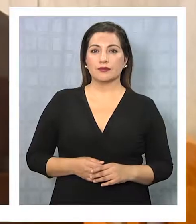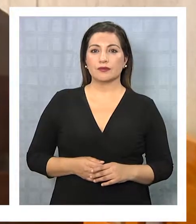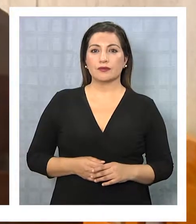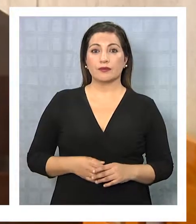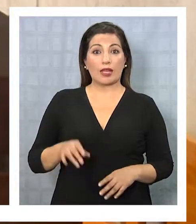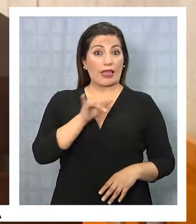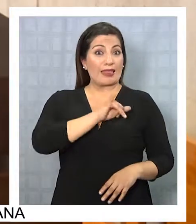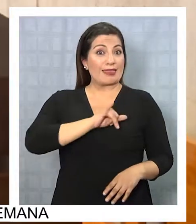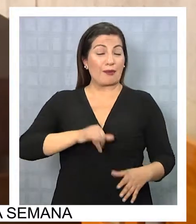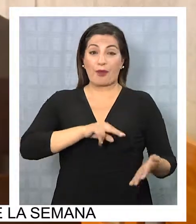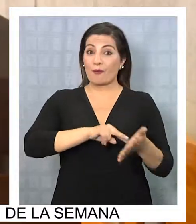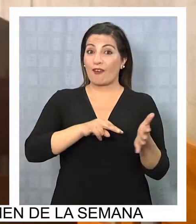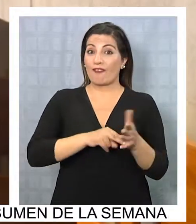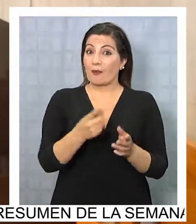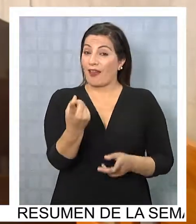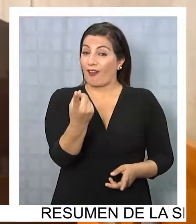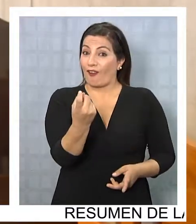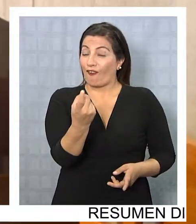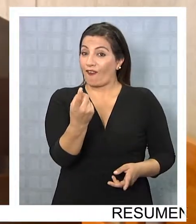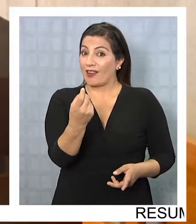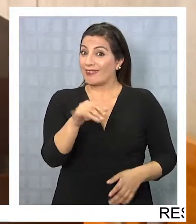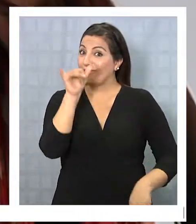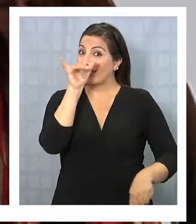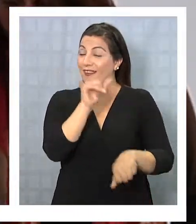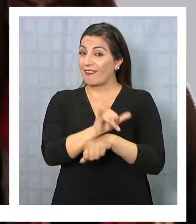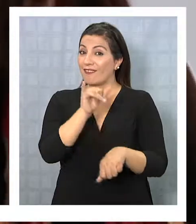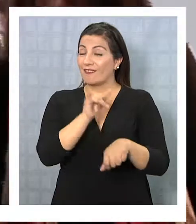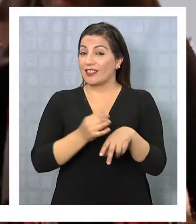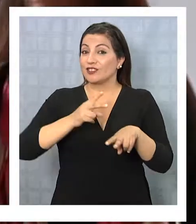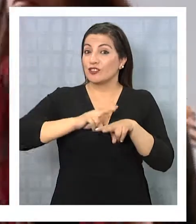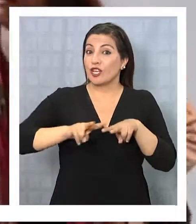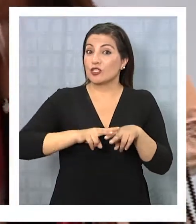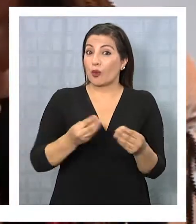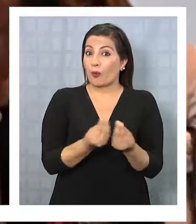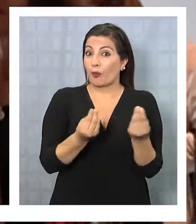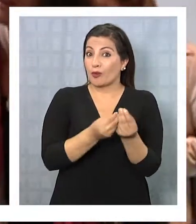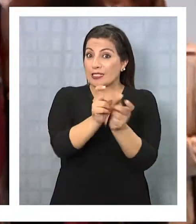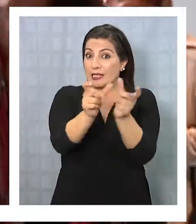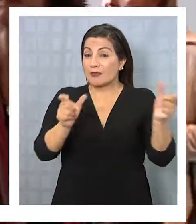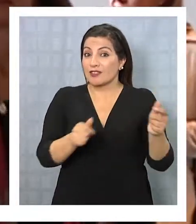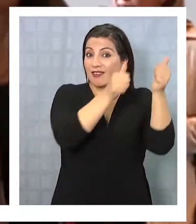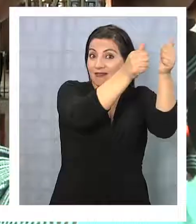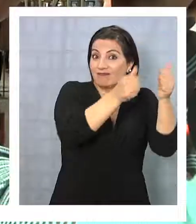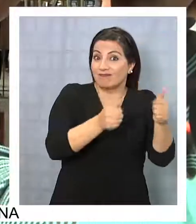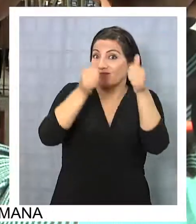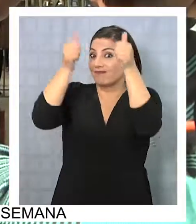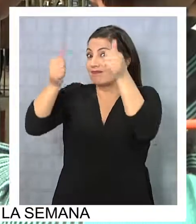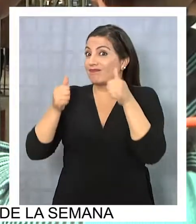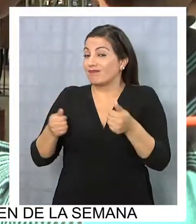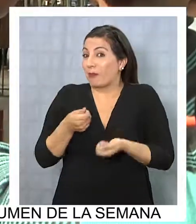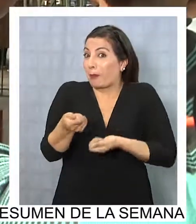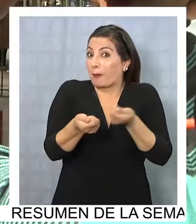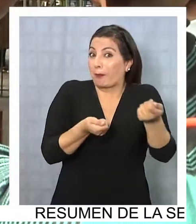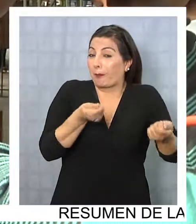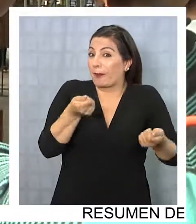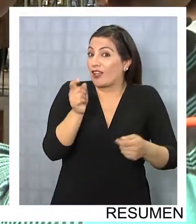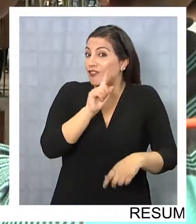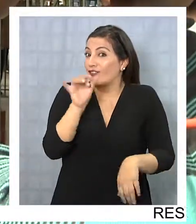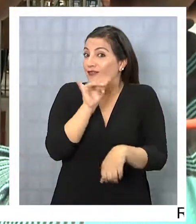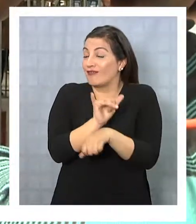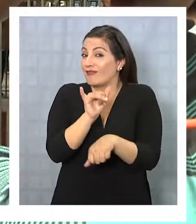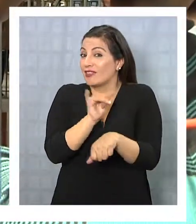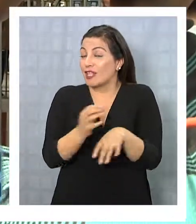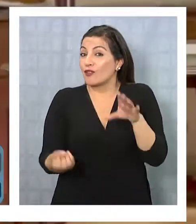Luego del escándalo de las boletas ideológicamente falsas emitidas por numerosos candidatos para financiar campañas políticas de forma irregular,